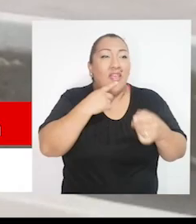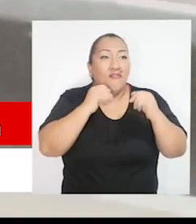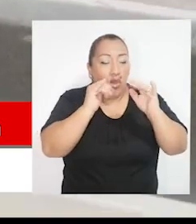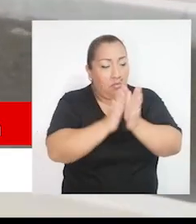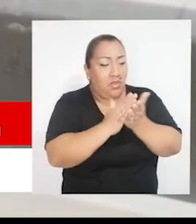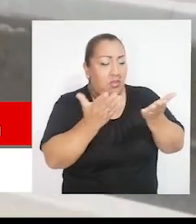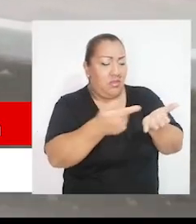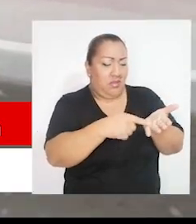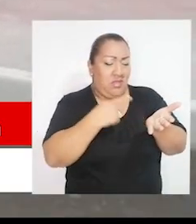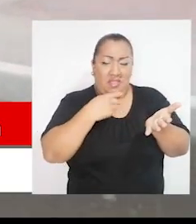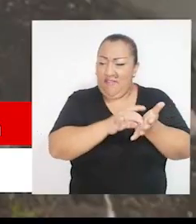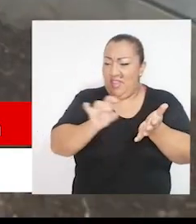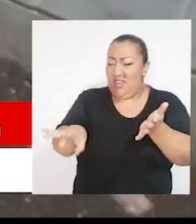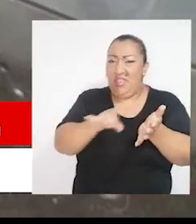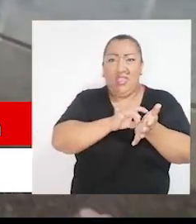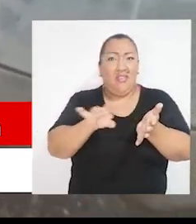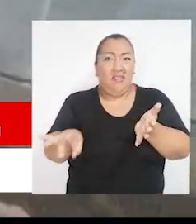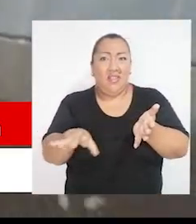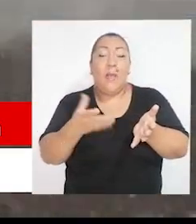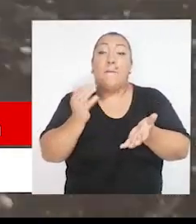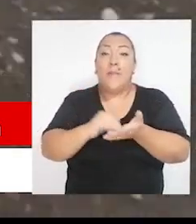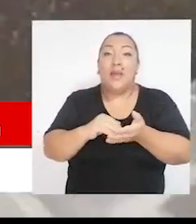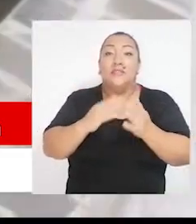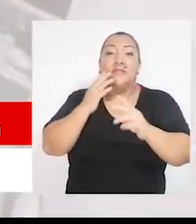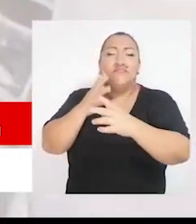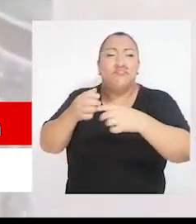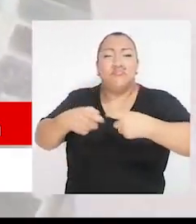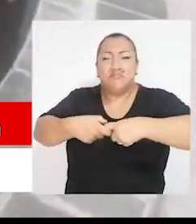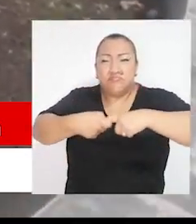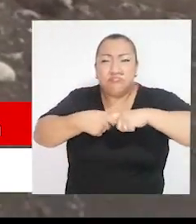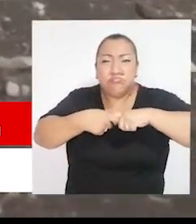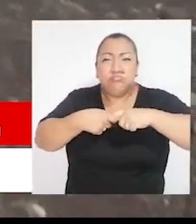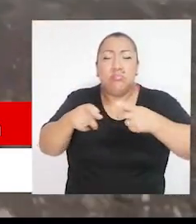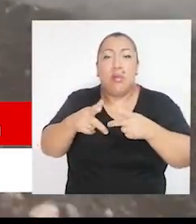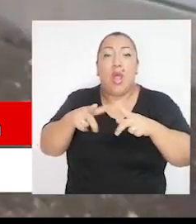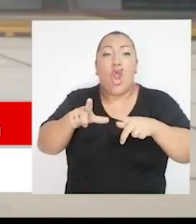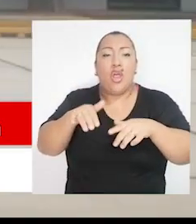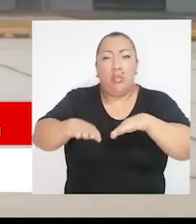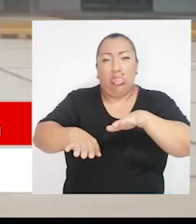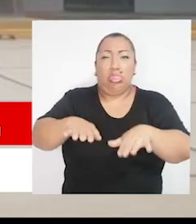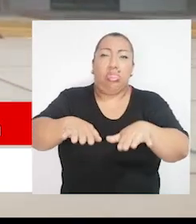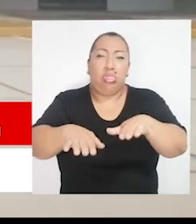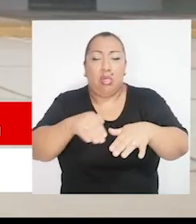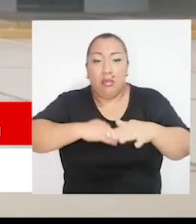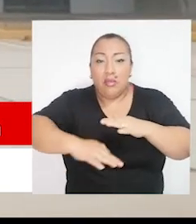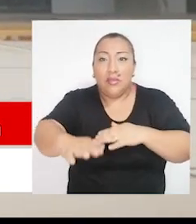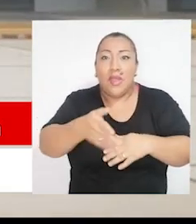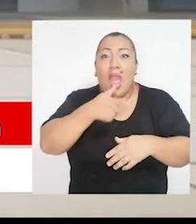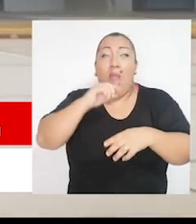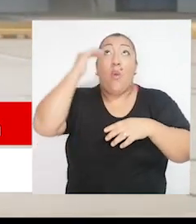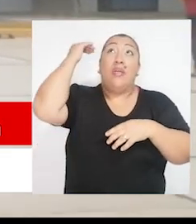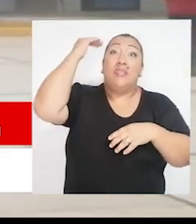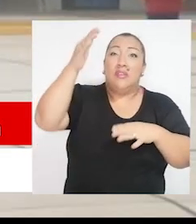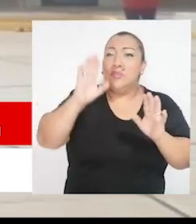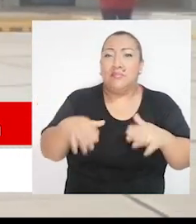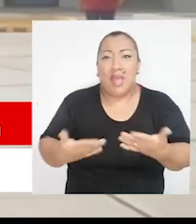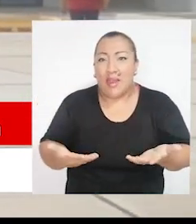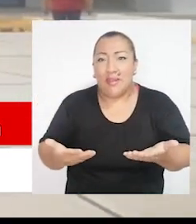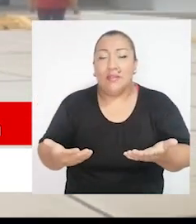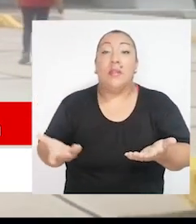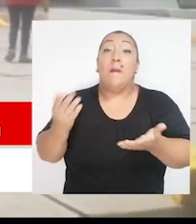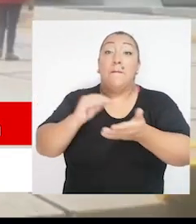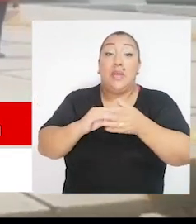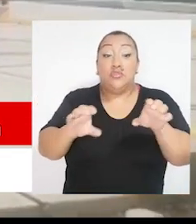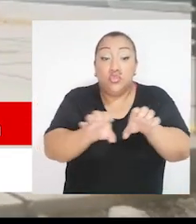expediente técnico. También se identificaron fisuras en muros, cerco perimétrico, losa aligerada, filtración de agua en techos y